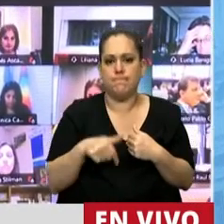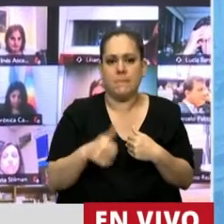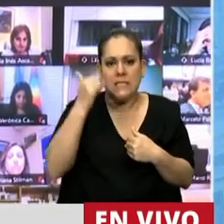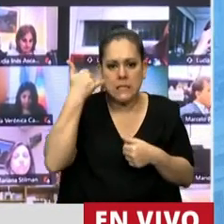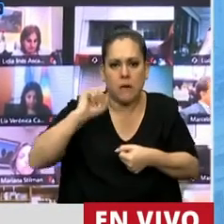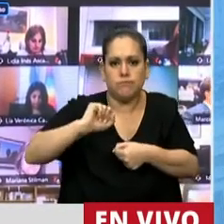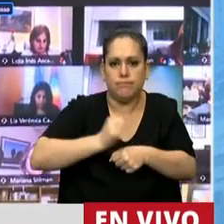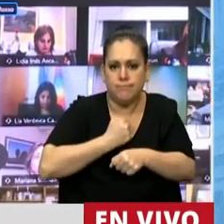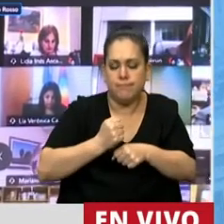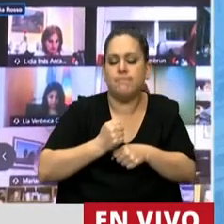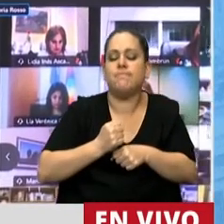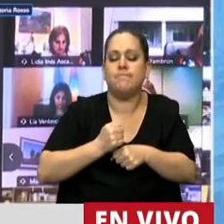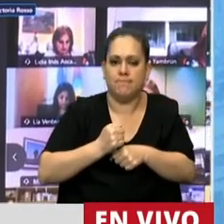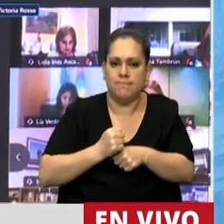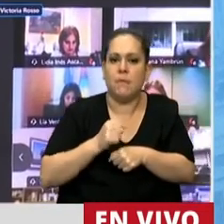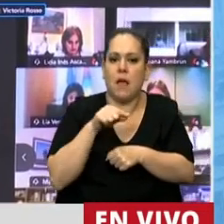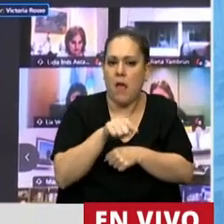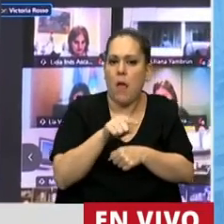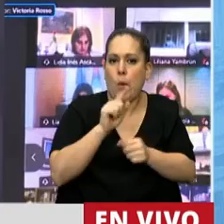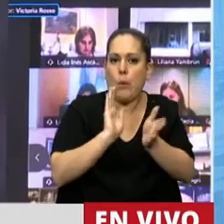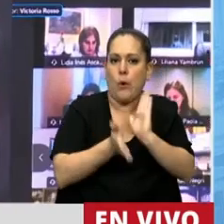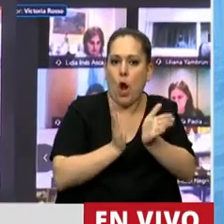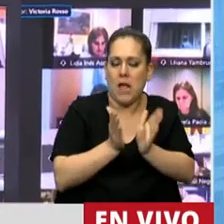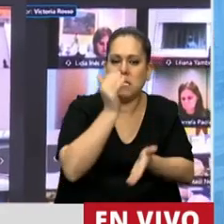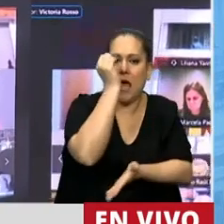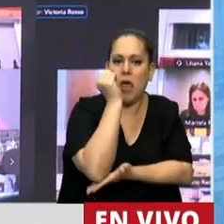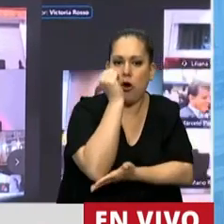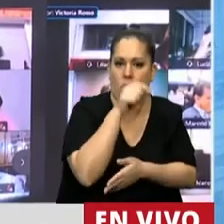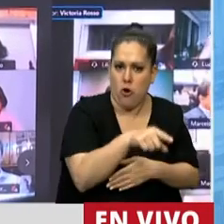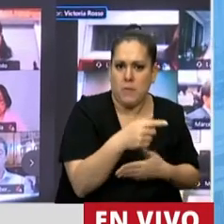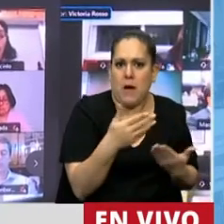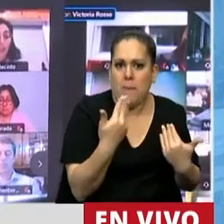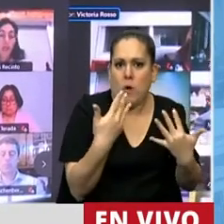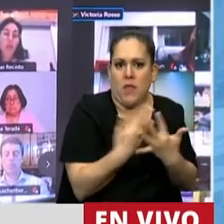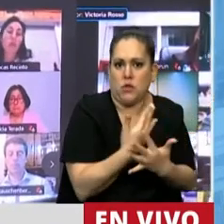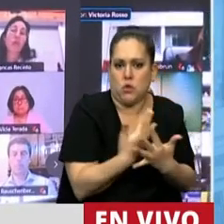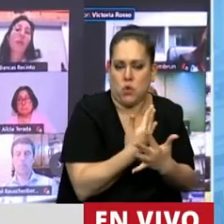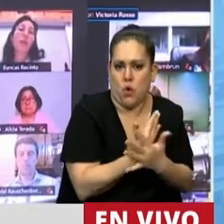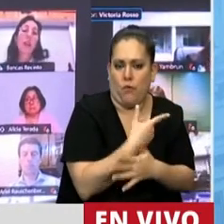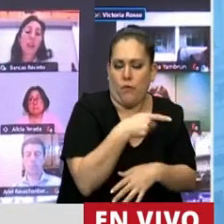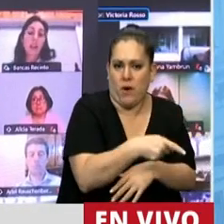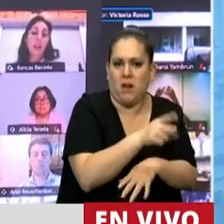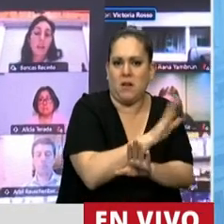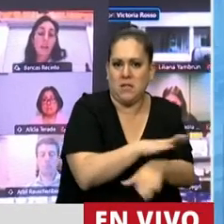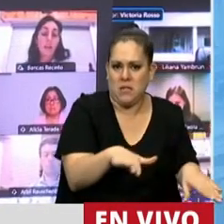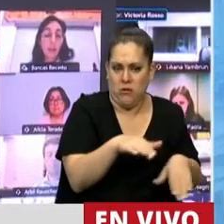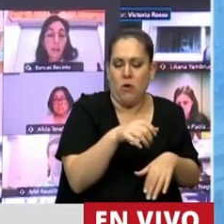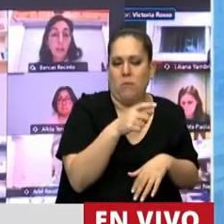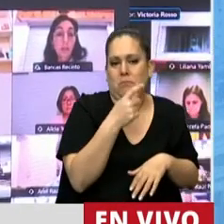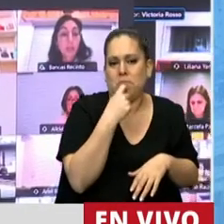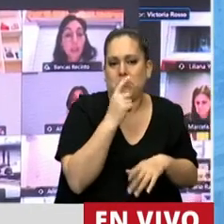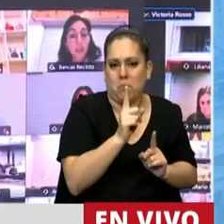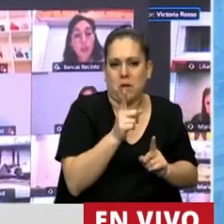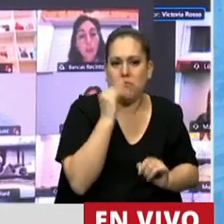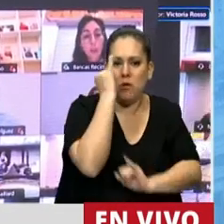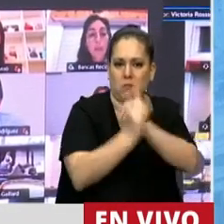dado media sanción, por un lugar, a la violencia económica que se puede sufrir por parte de ellos, como bien expresó